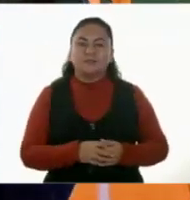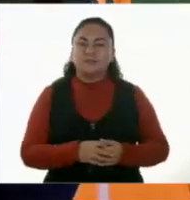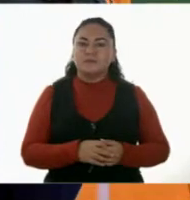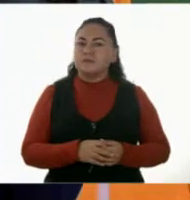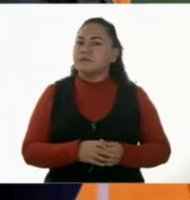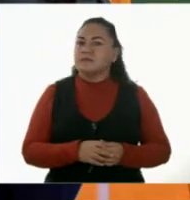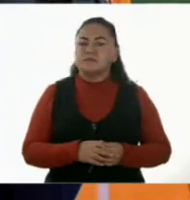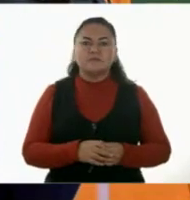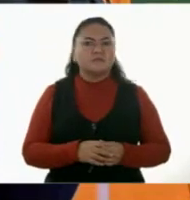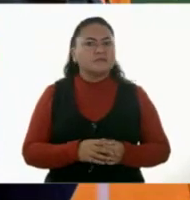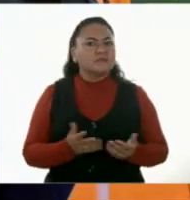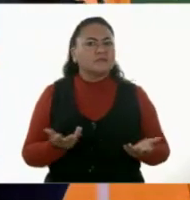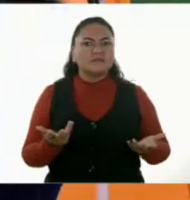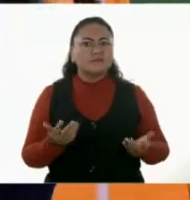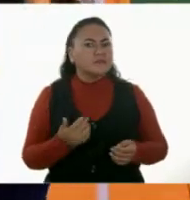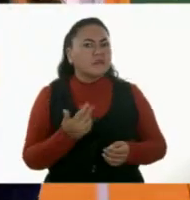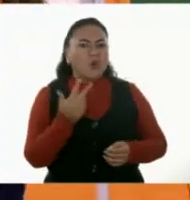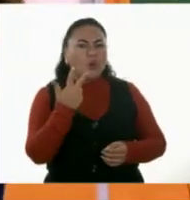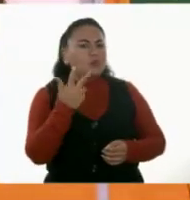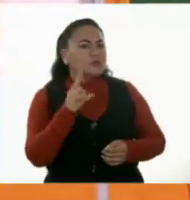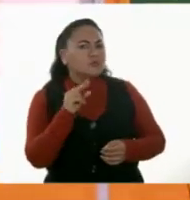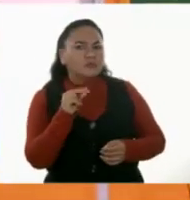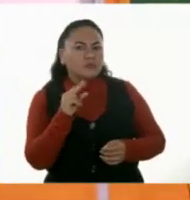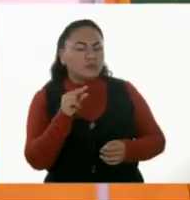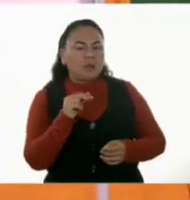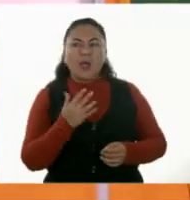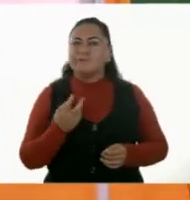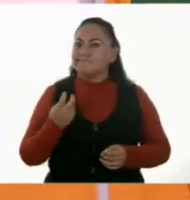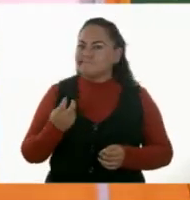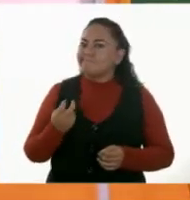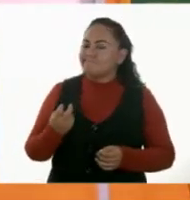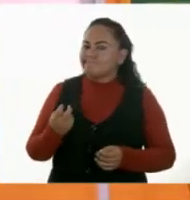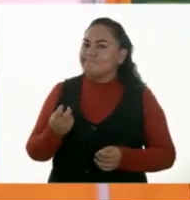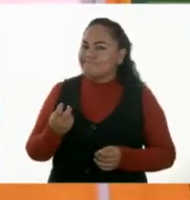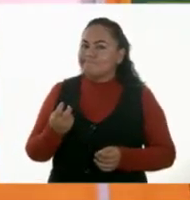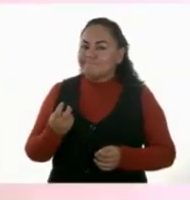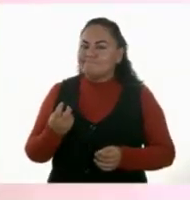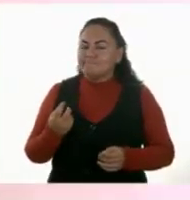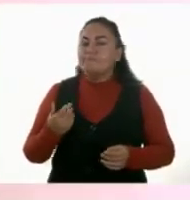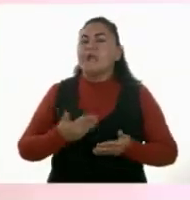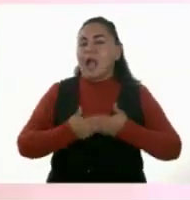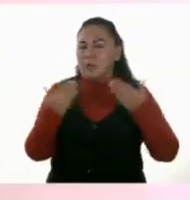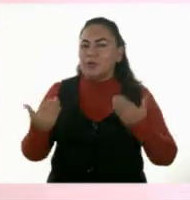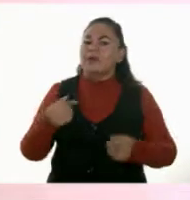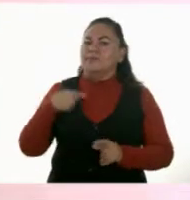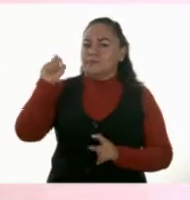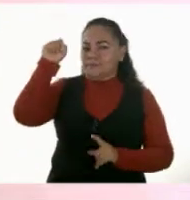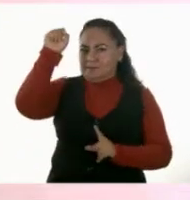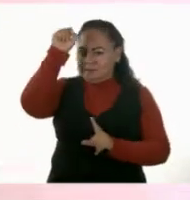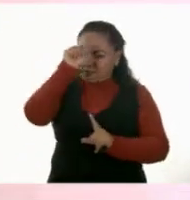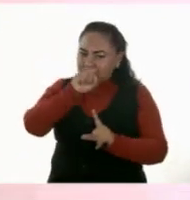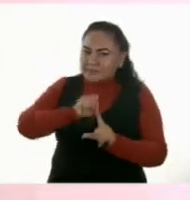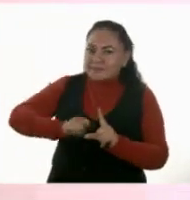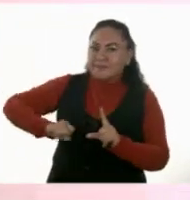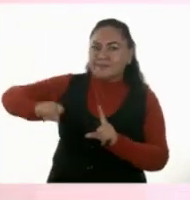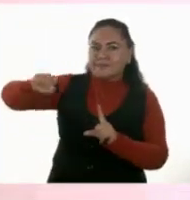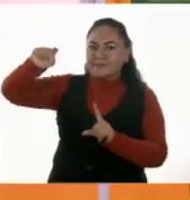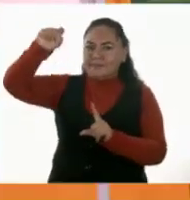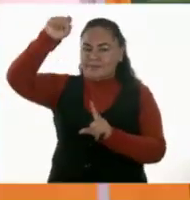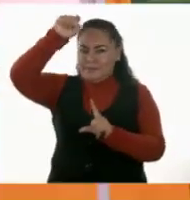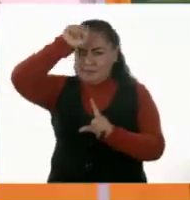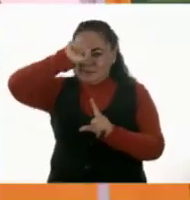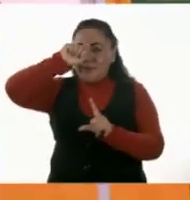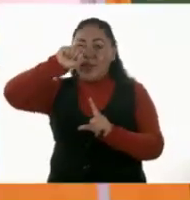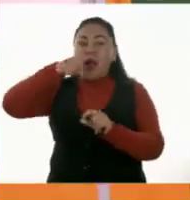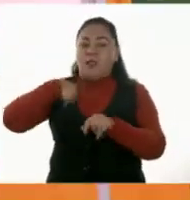Tampoco son ocho, entonces. No. Vamos a encerrar. Y